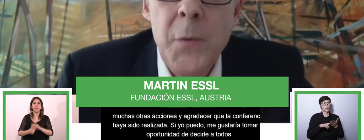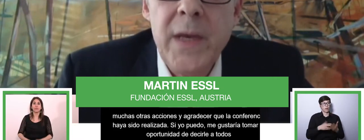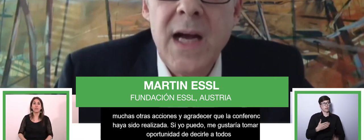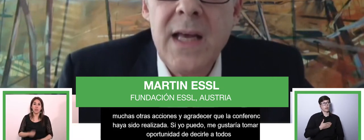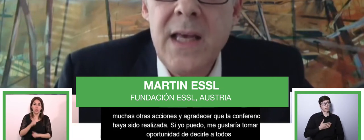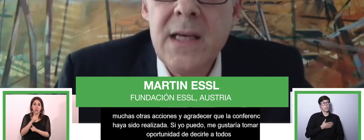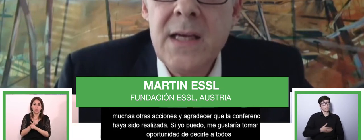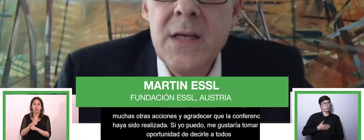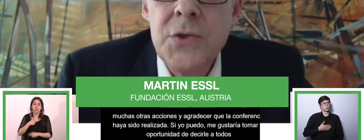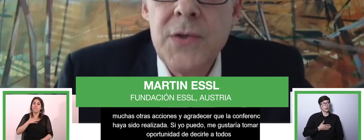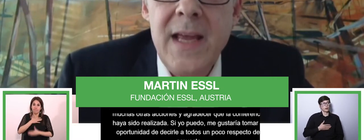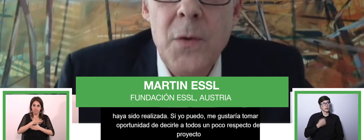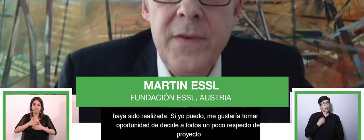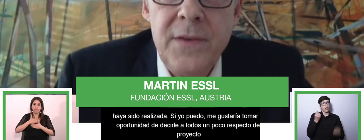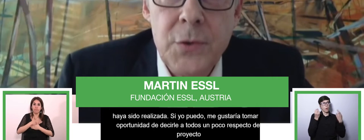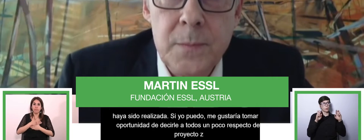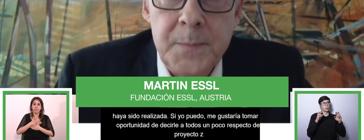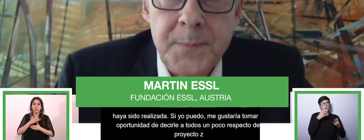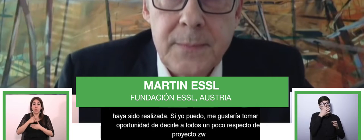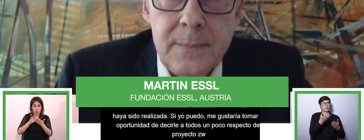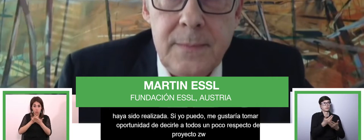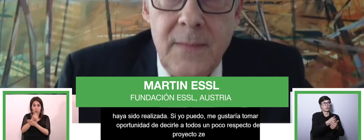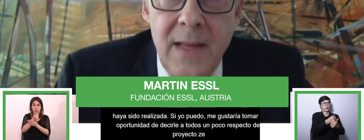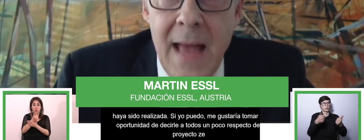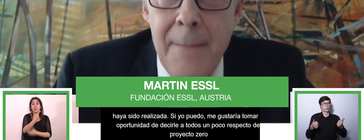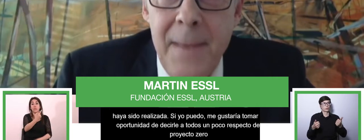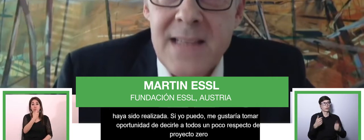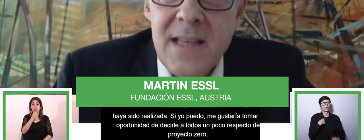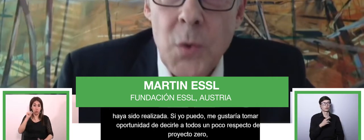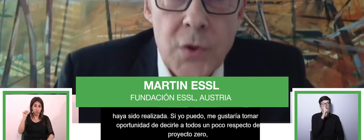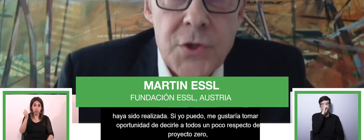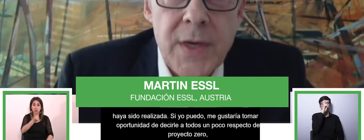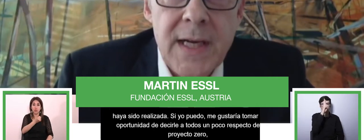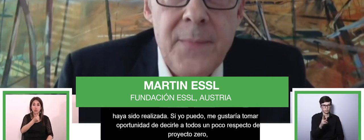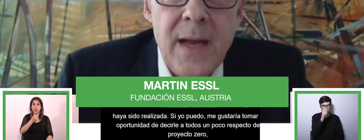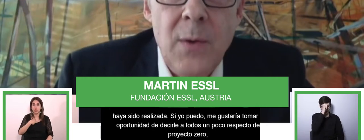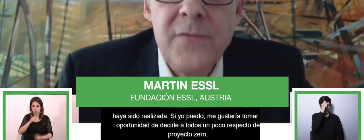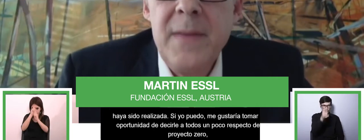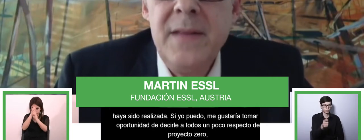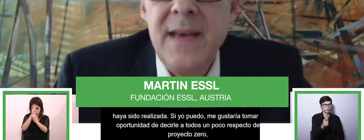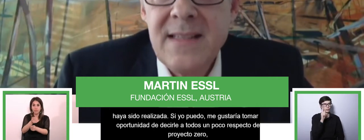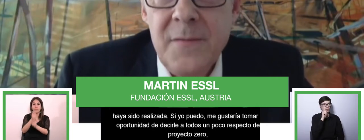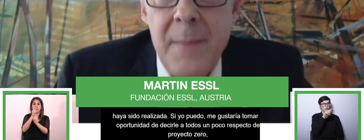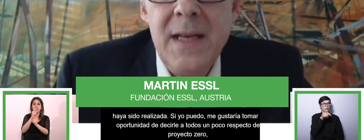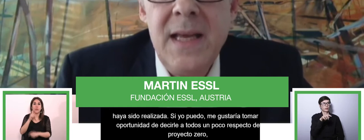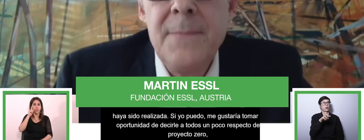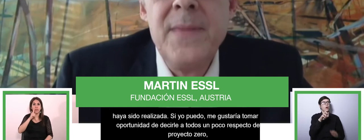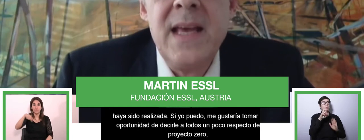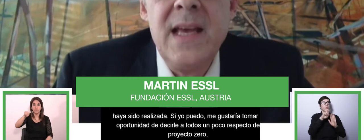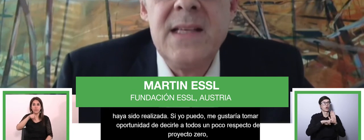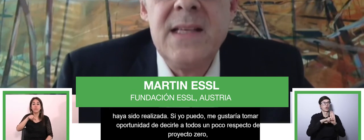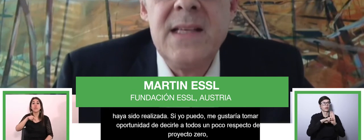why we are here today with you. Based in Austria, our family, the Essel family,